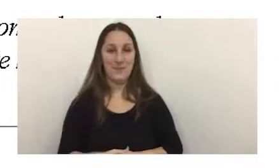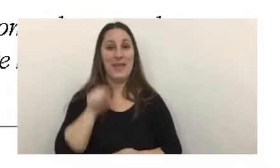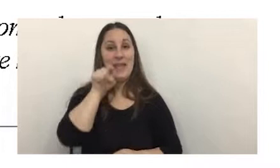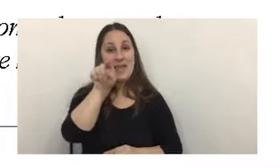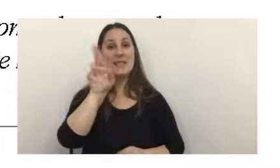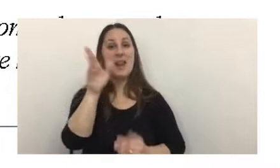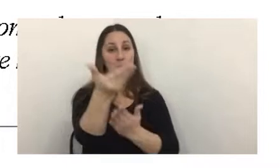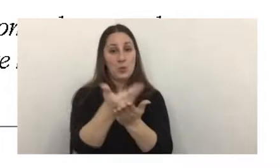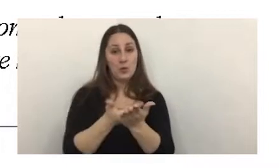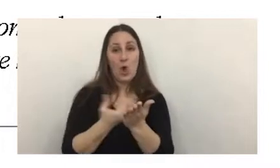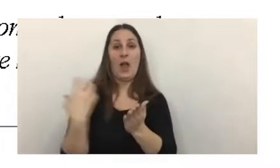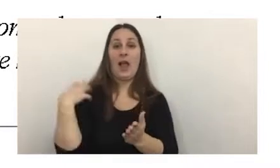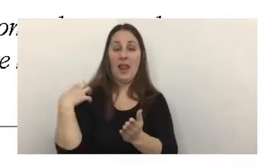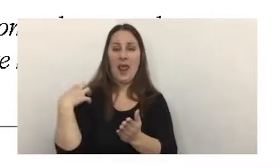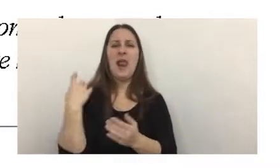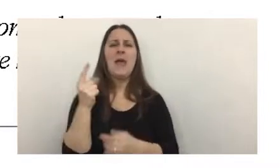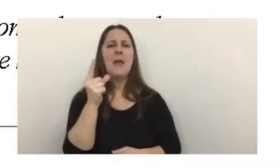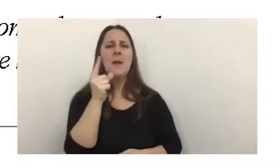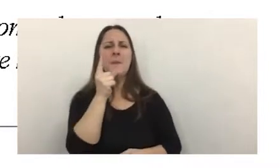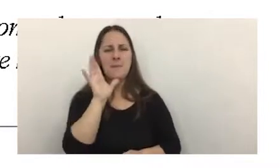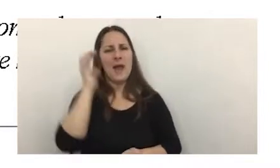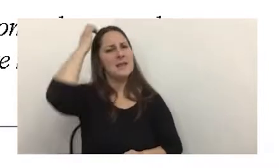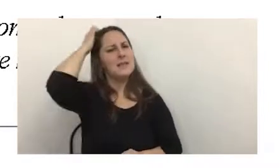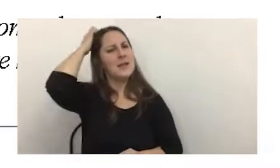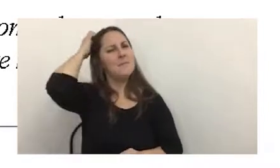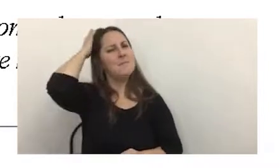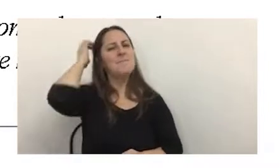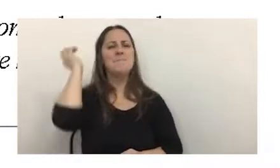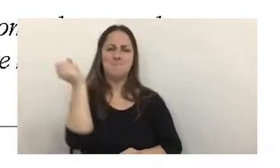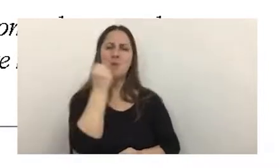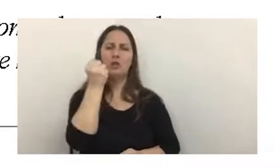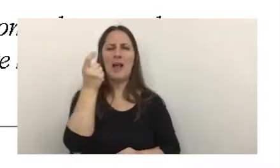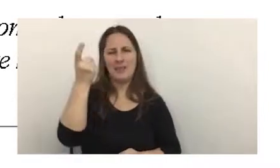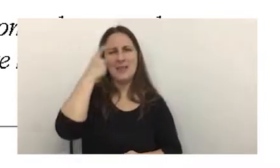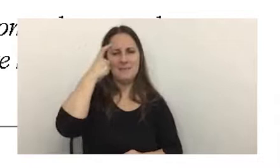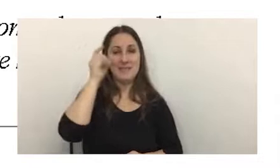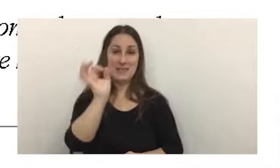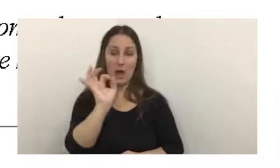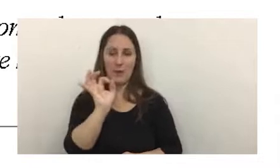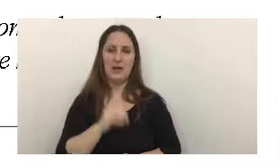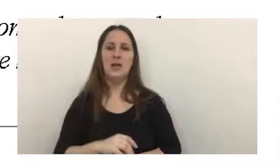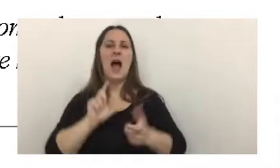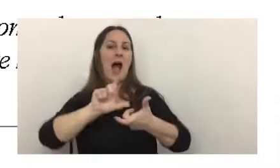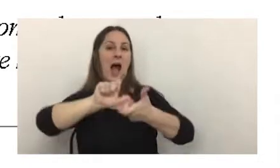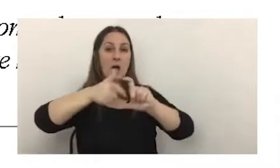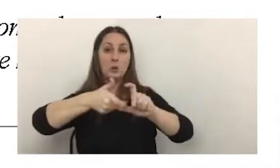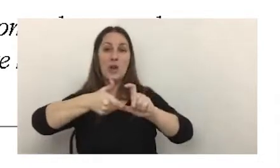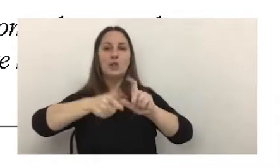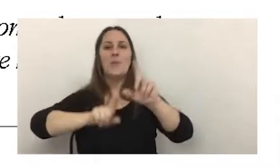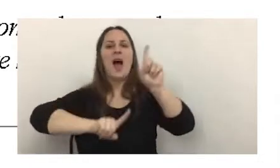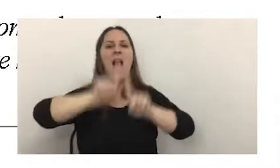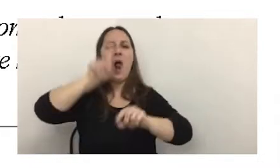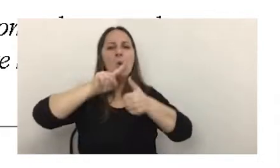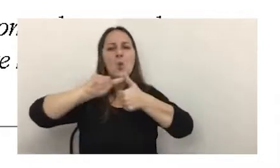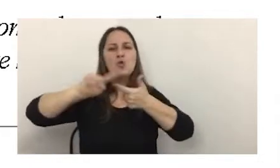resolución general creo que es importante tenerla presente. Actualizó algunos